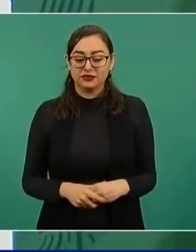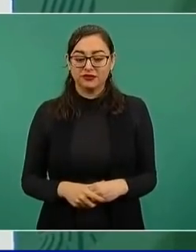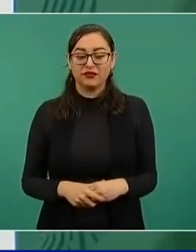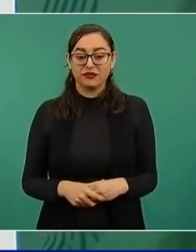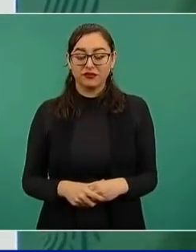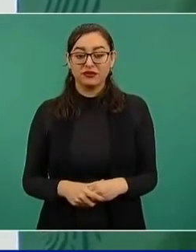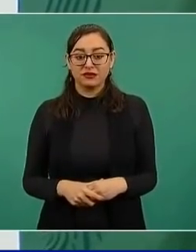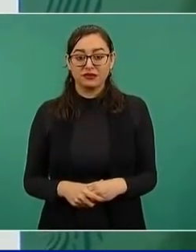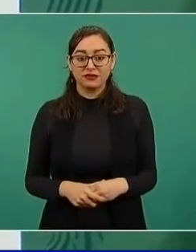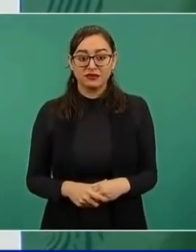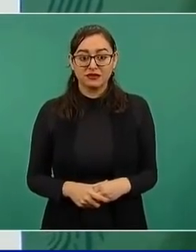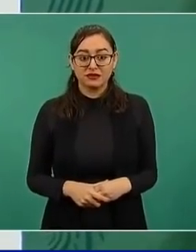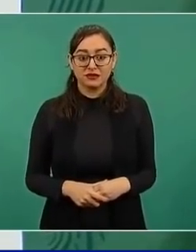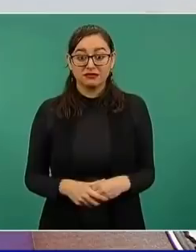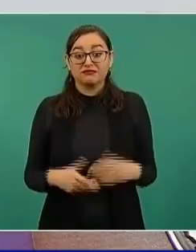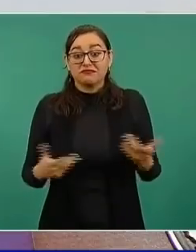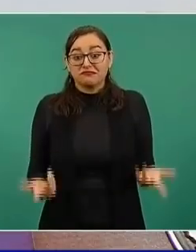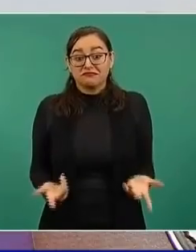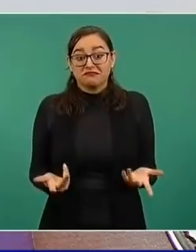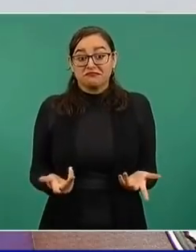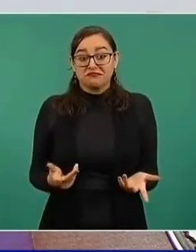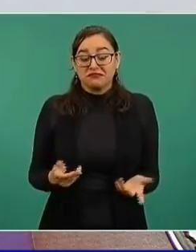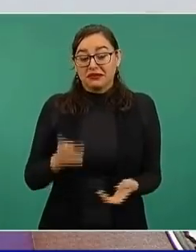Pinochet.